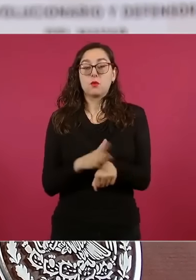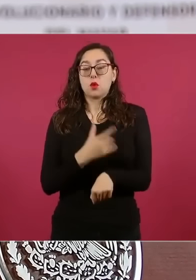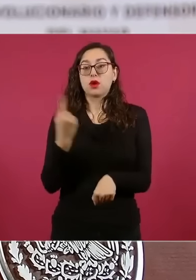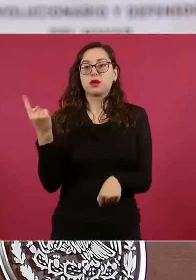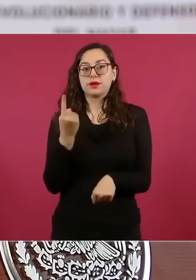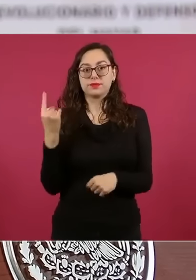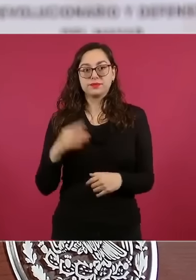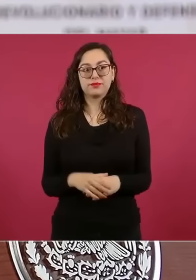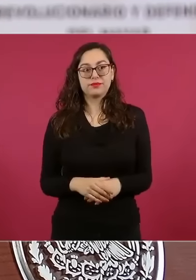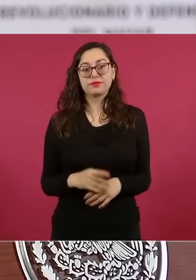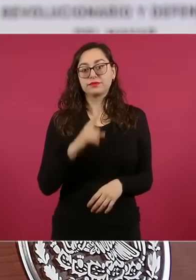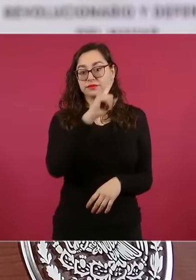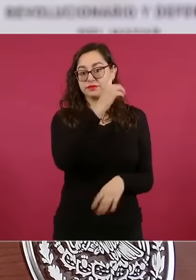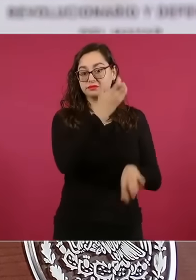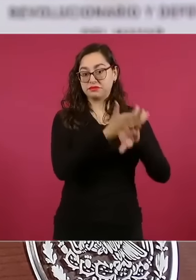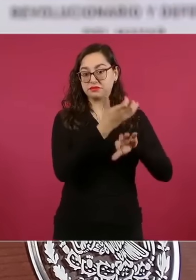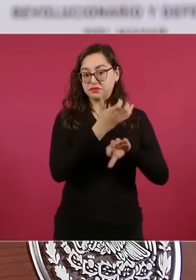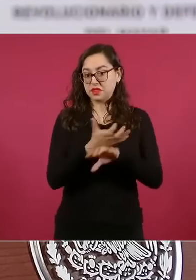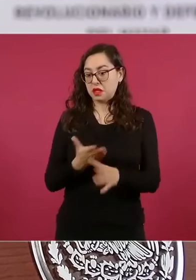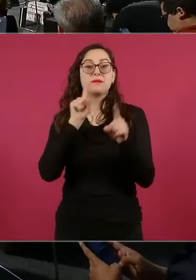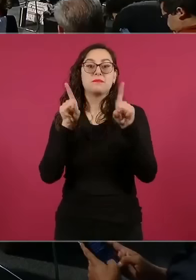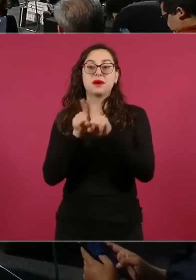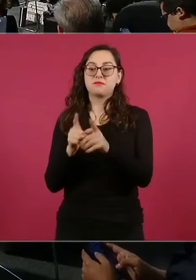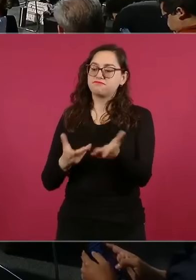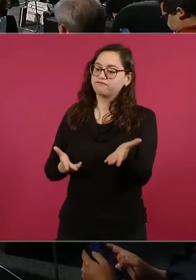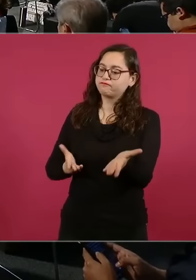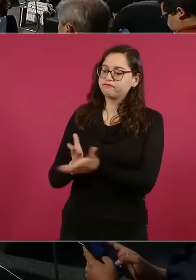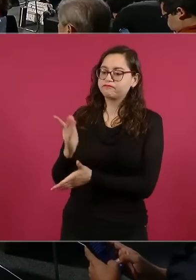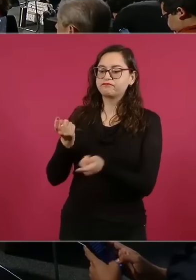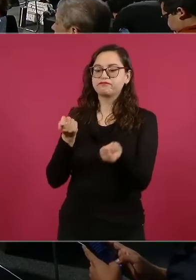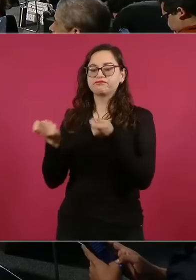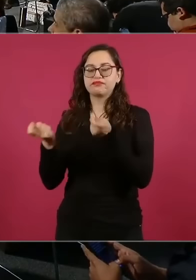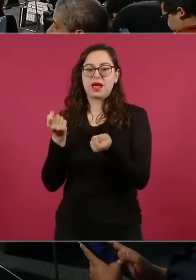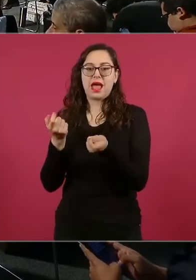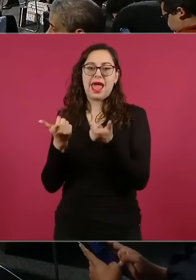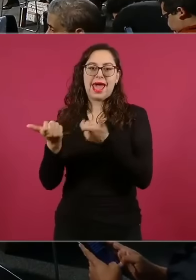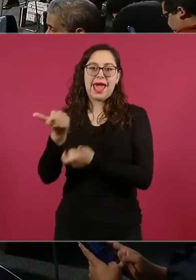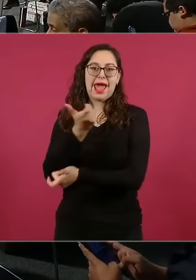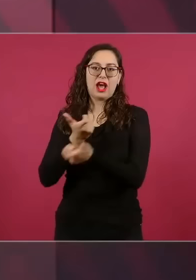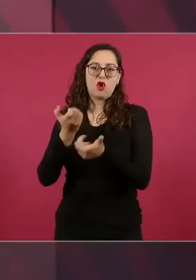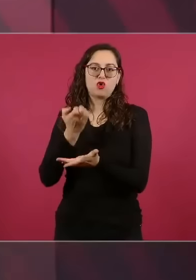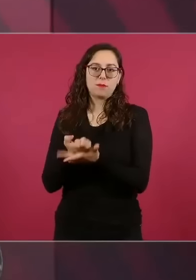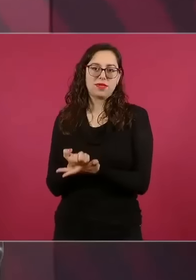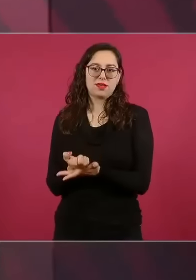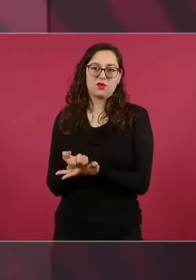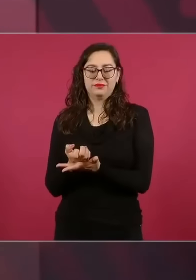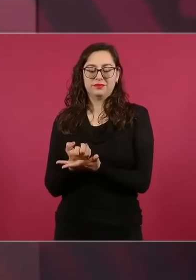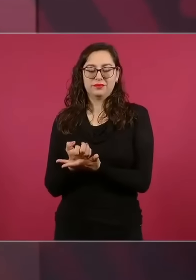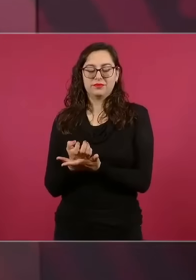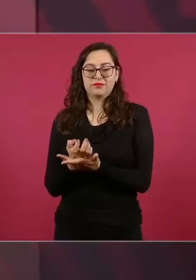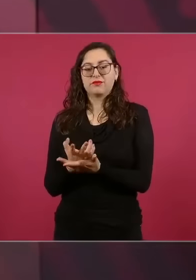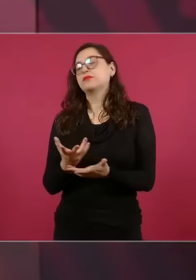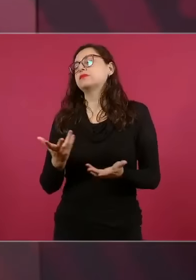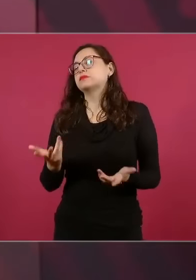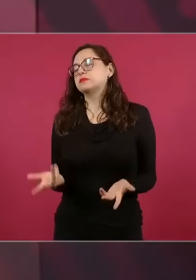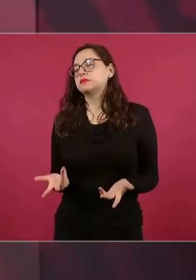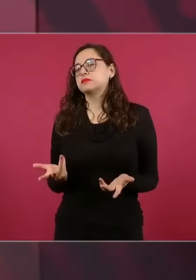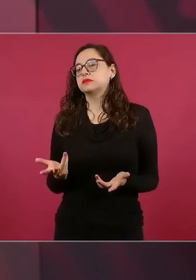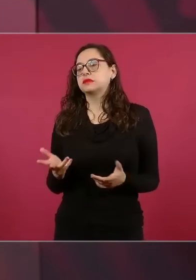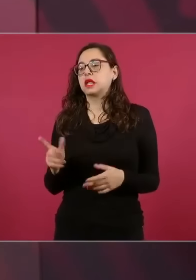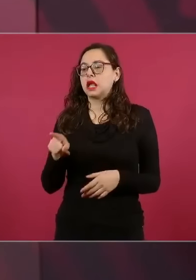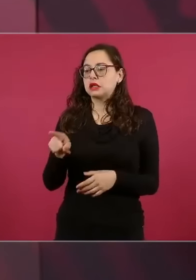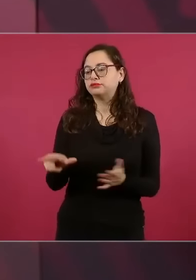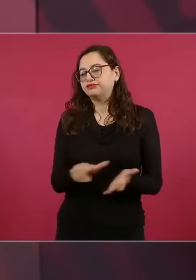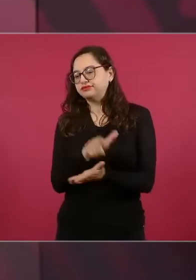económica. Ellos decidían sobre las llamadas